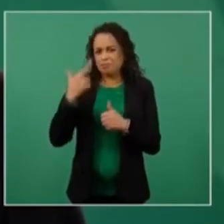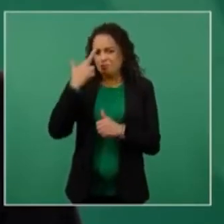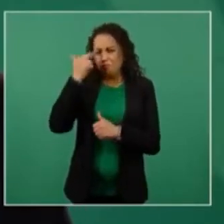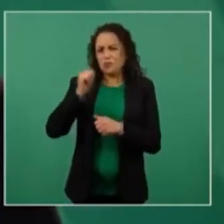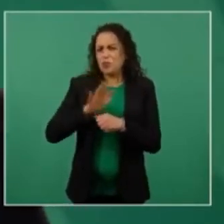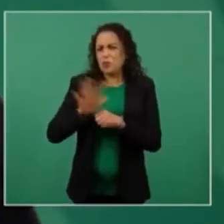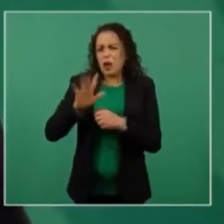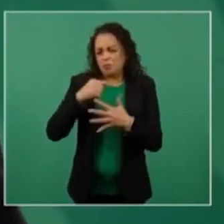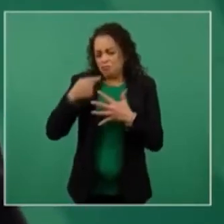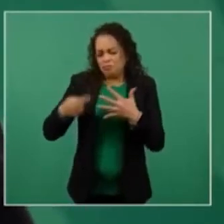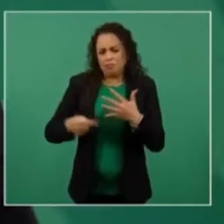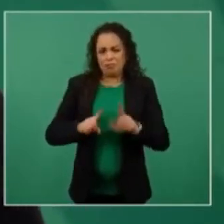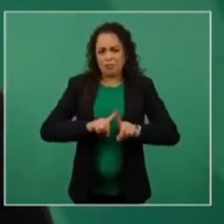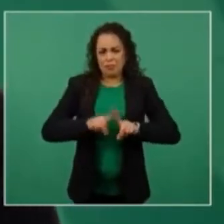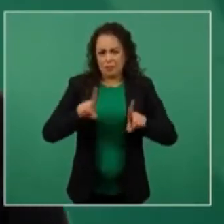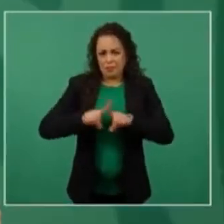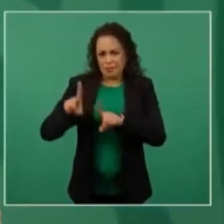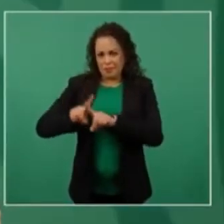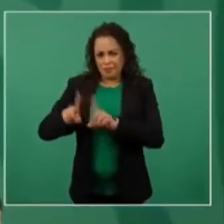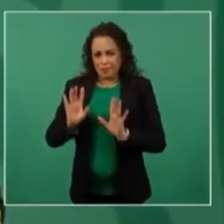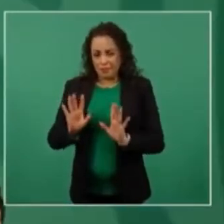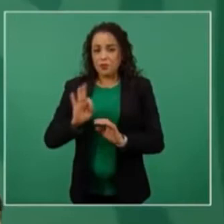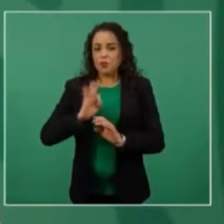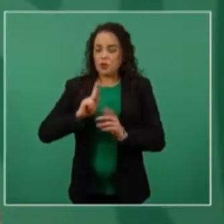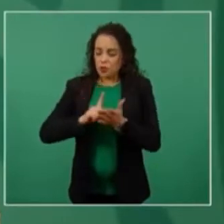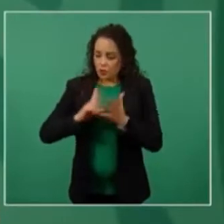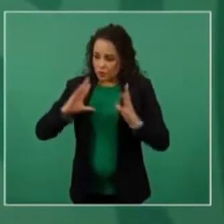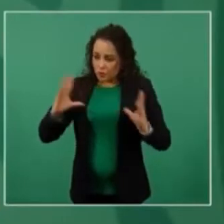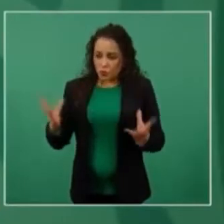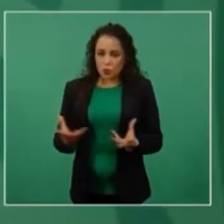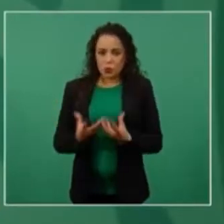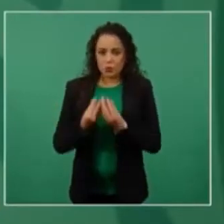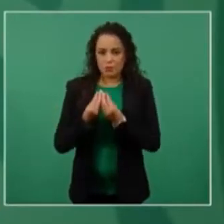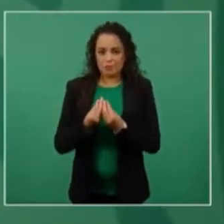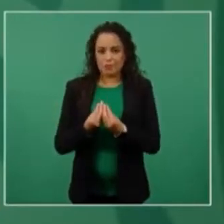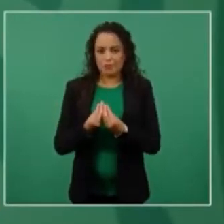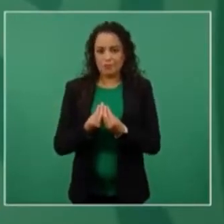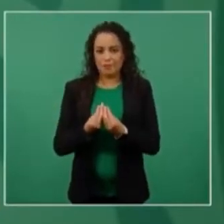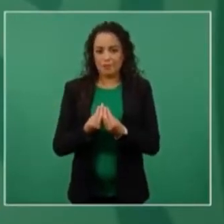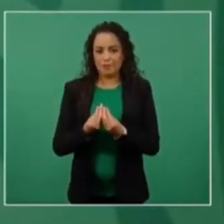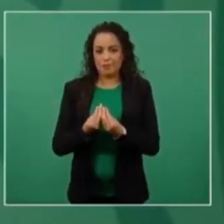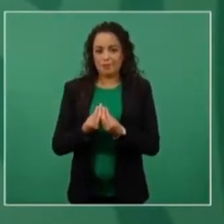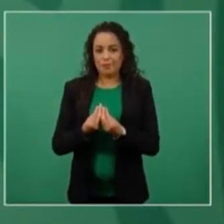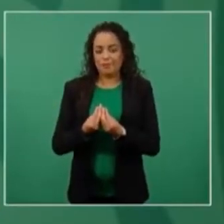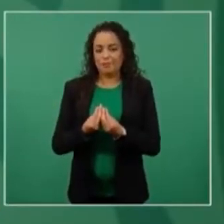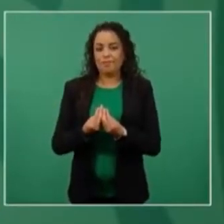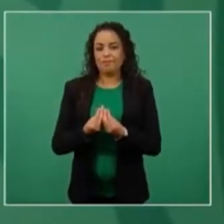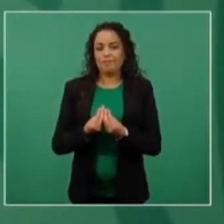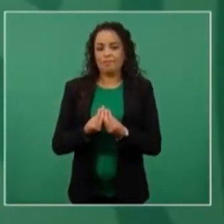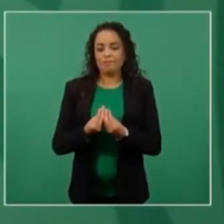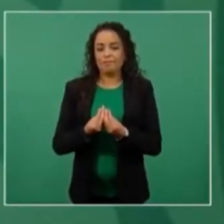y en estos tiempos podemos